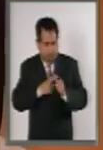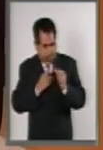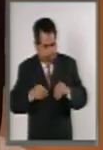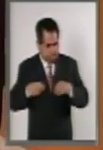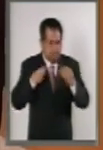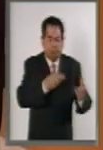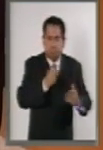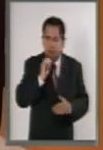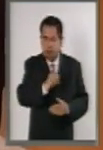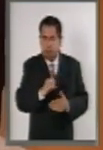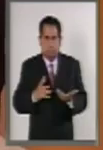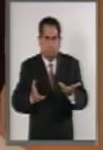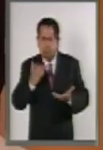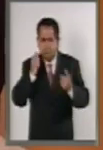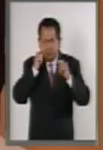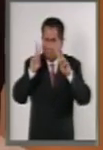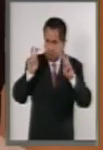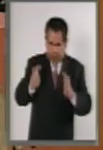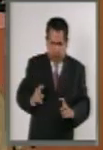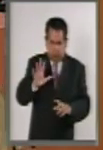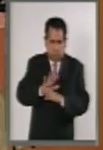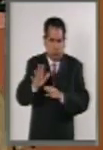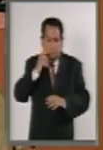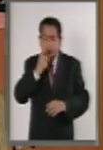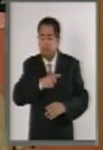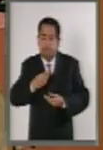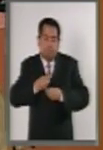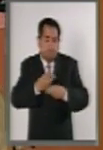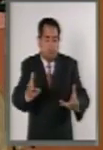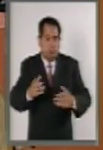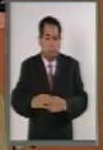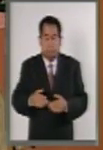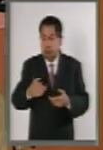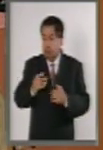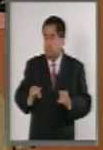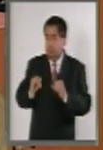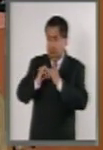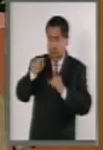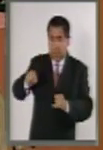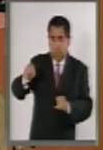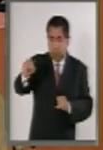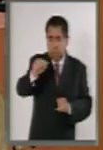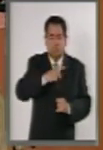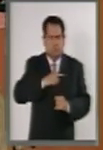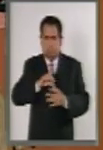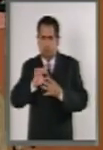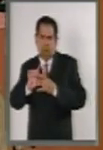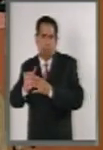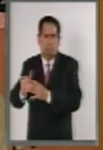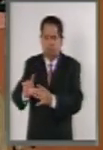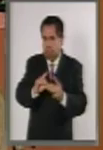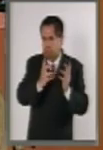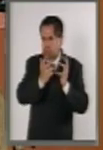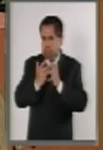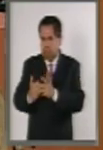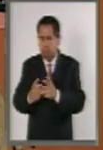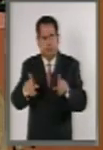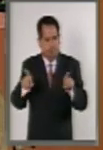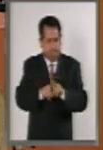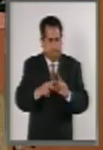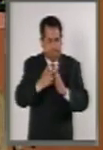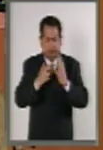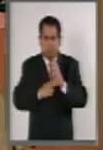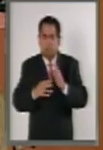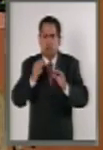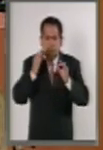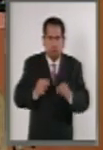razón de la temática o cualquier otra excusa. Los organismos garantes operarán de manera armónica y homologada bajo los principios